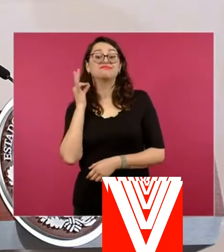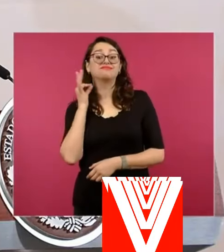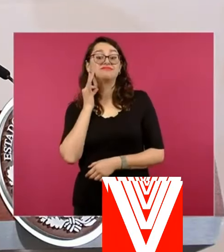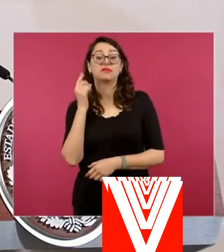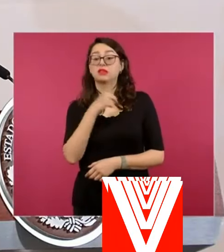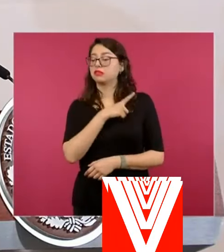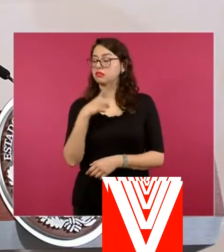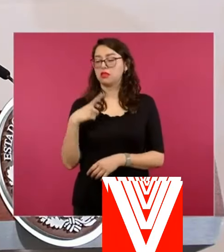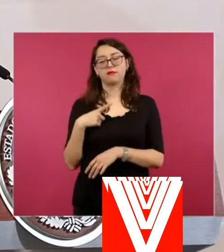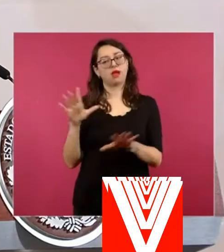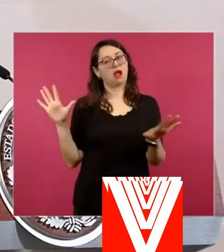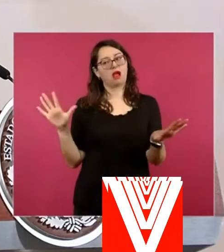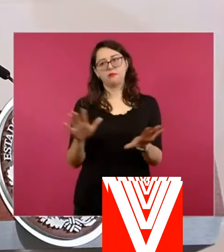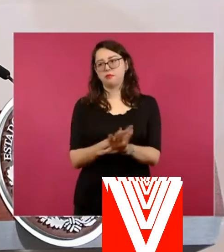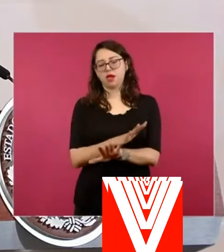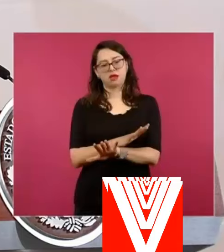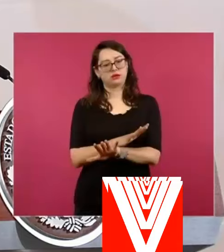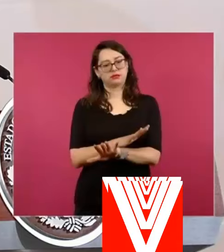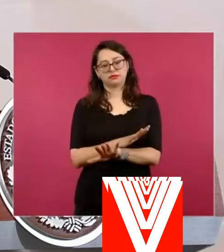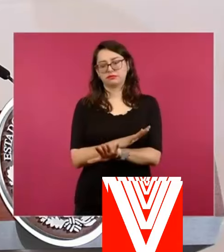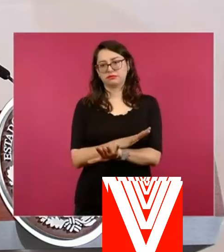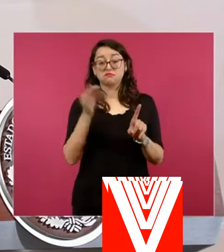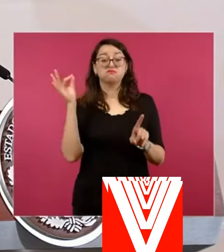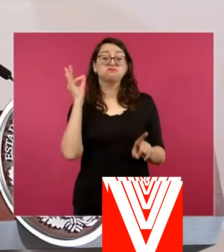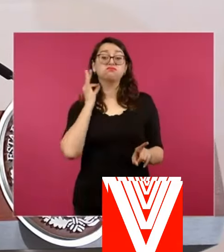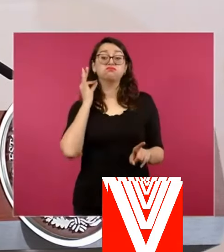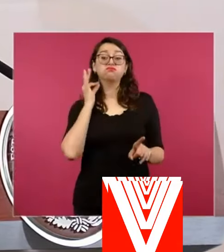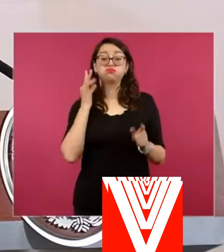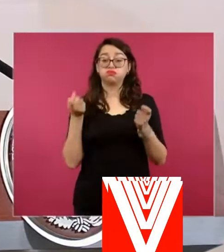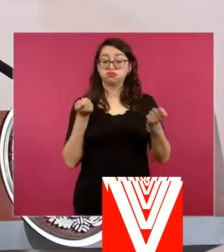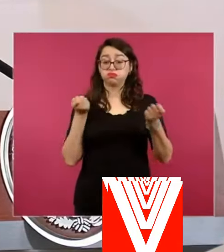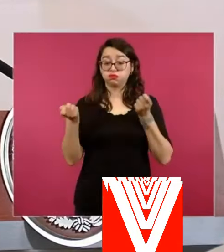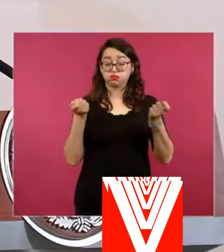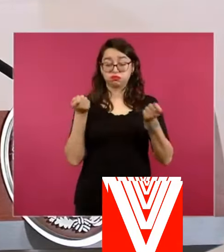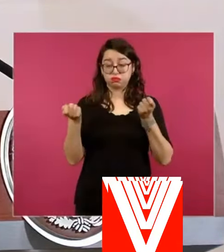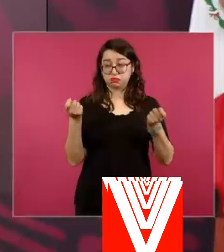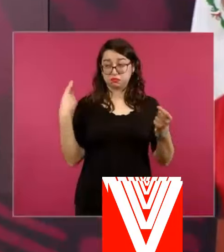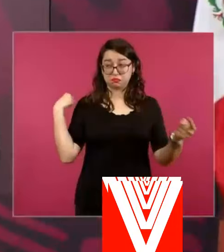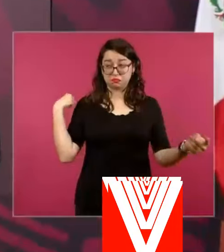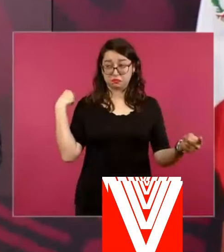de Guanajuato, que ya llevaba creo que 12